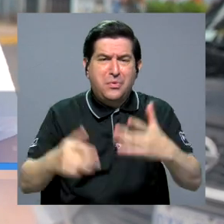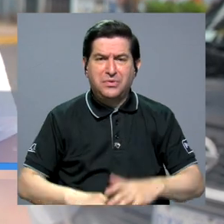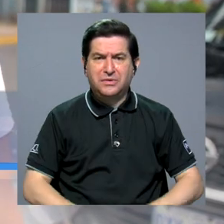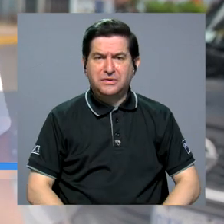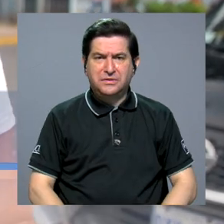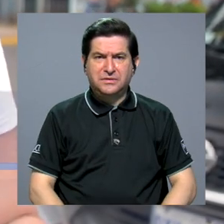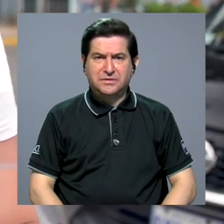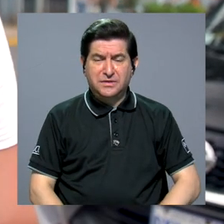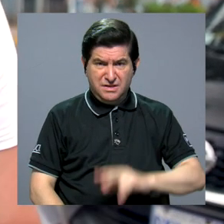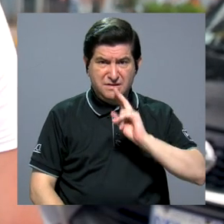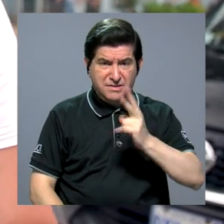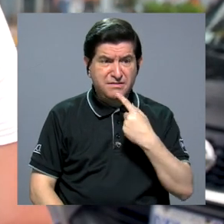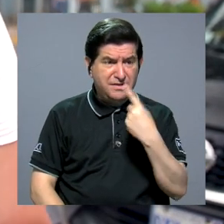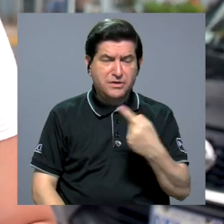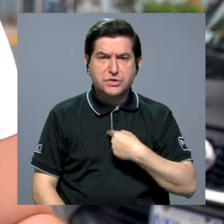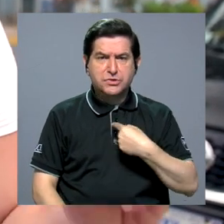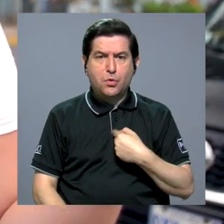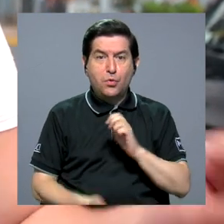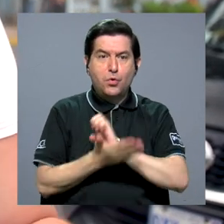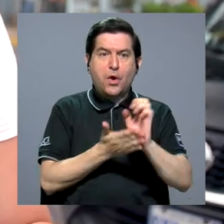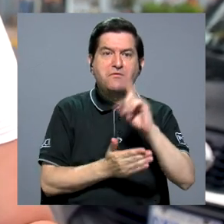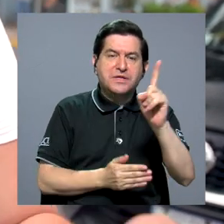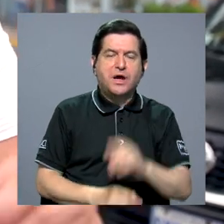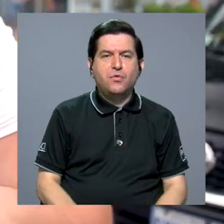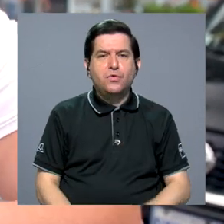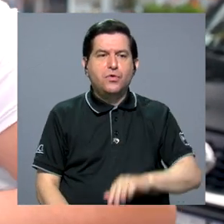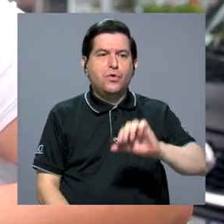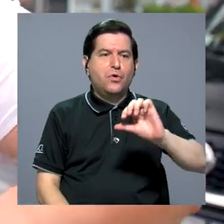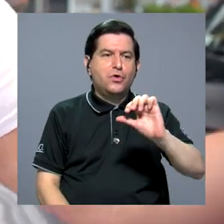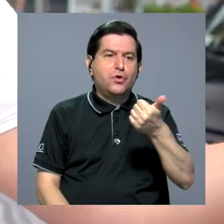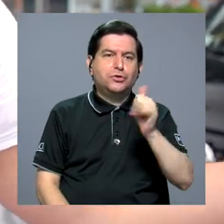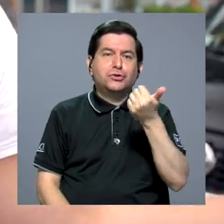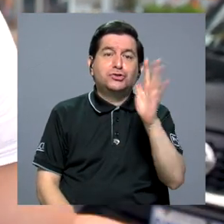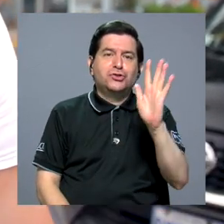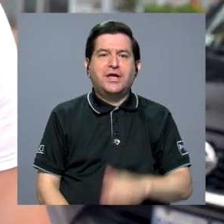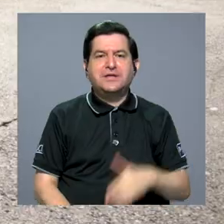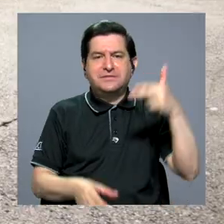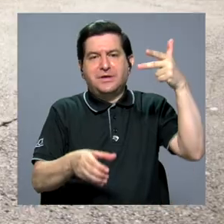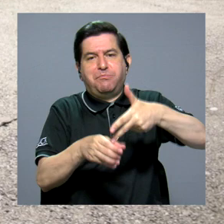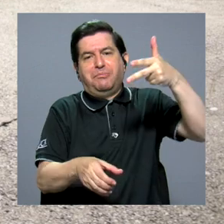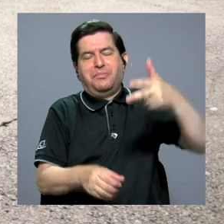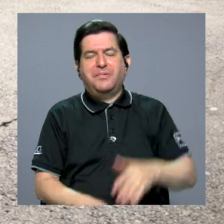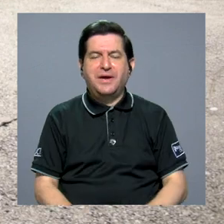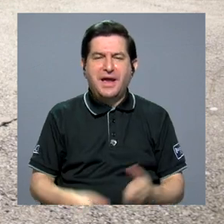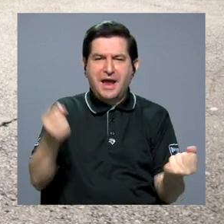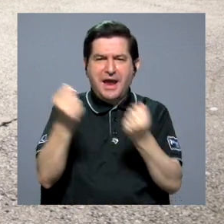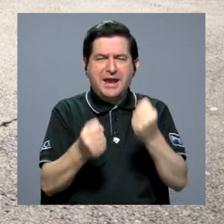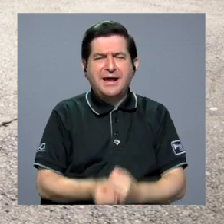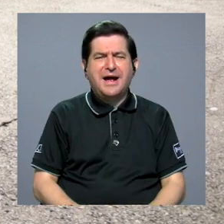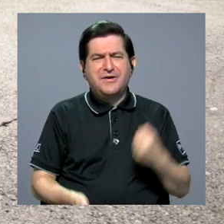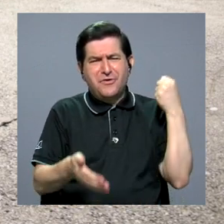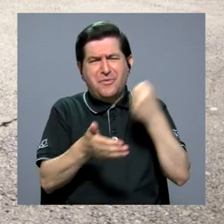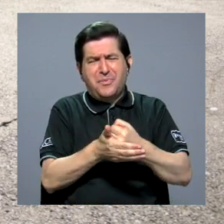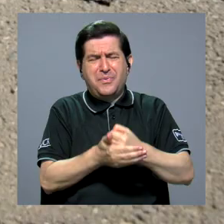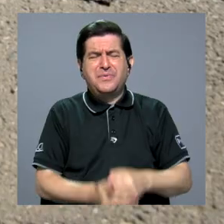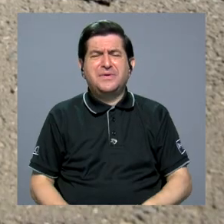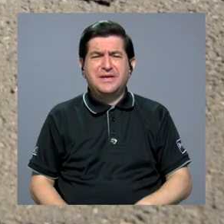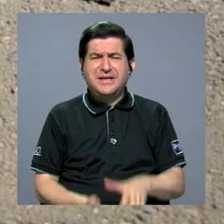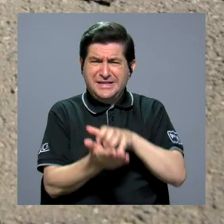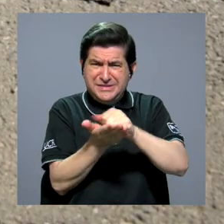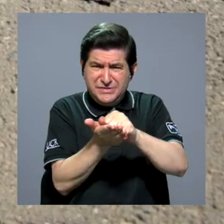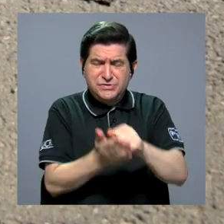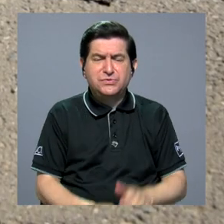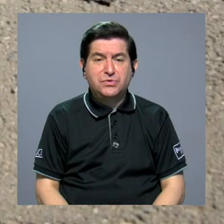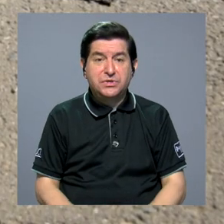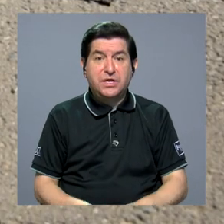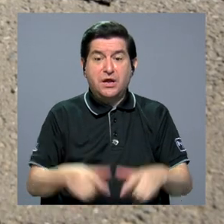todo lado, y es verdad lo que dicen, uno se capea a uno para caer en 15 más, se daña el vehículo de estar pasando huecos, a veces